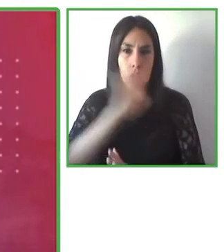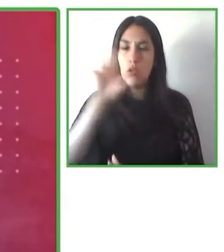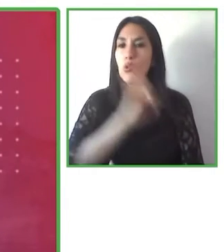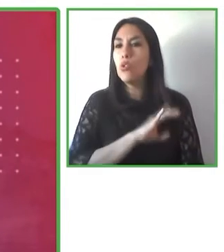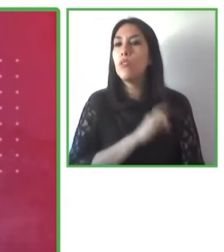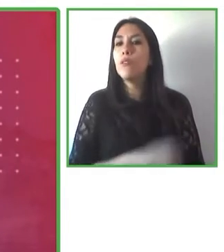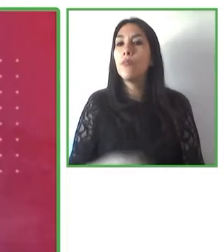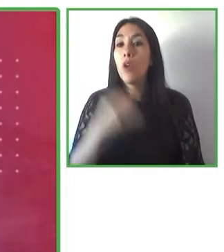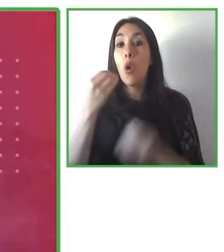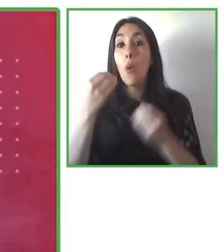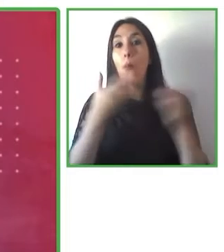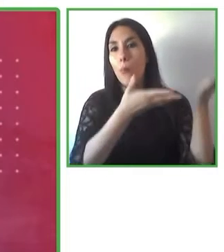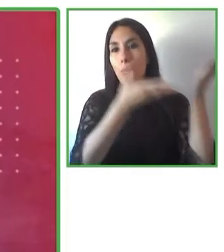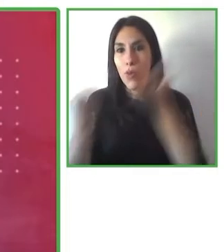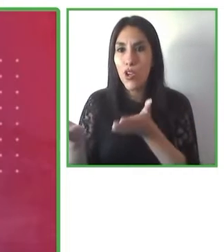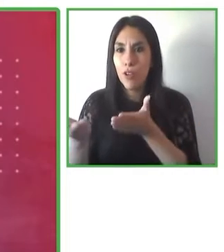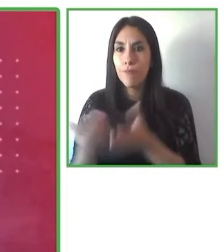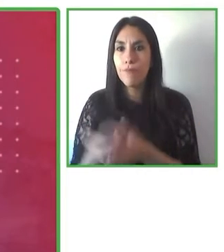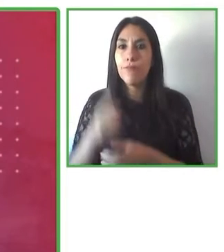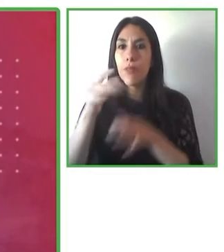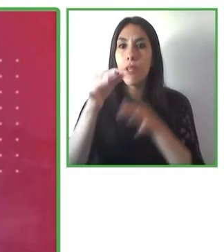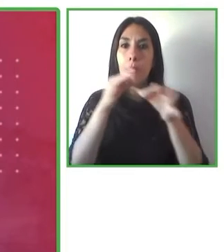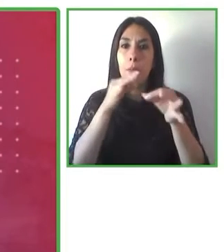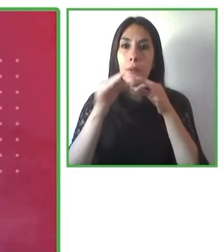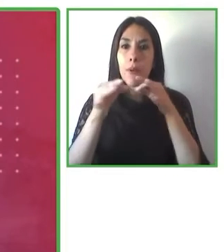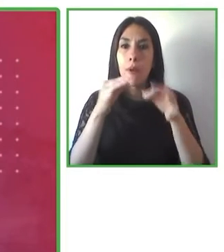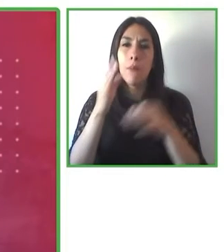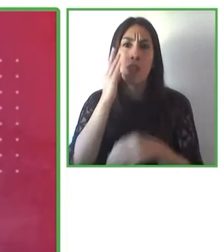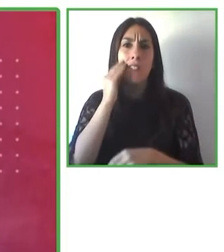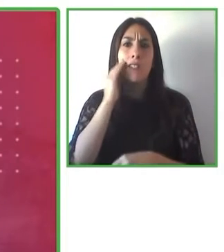desde el Estado con la accesibilidad de instituciones públicas.